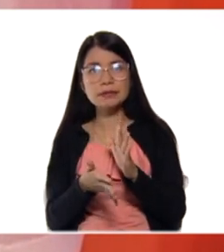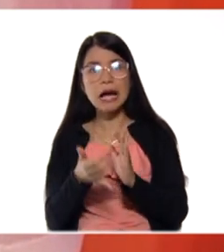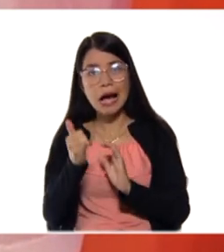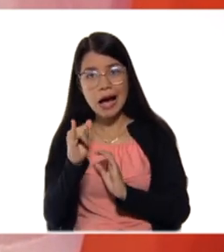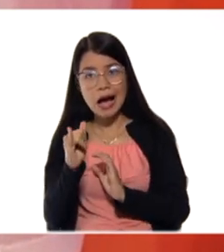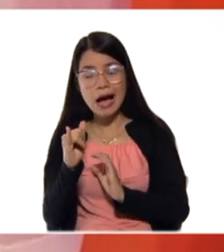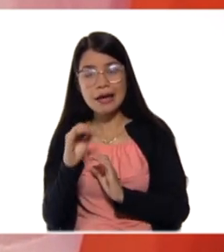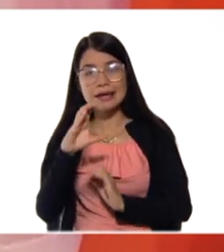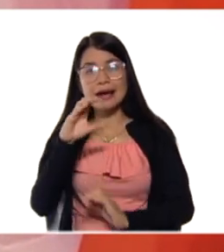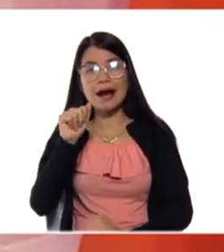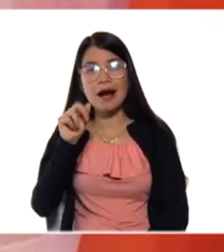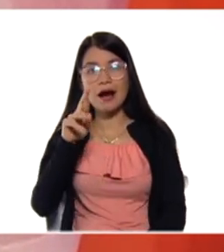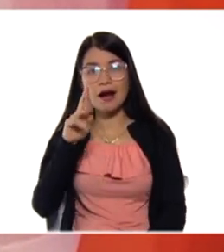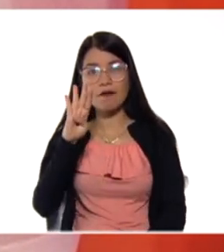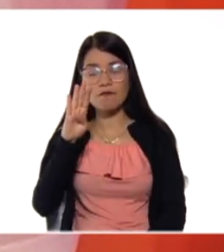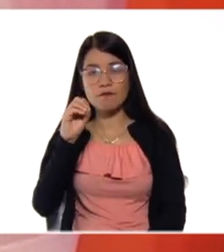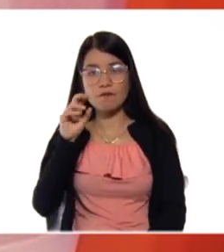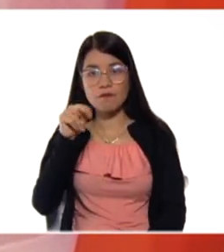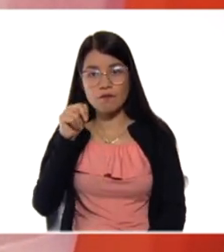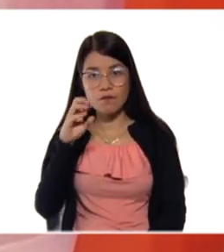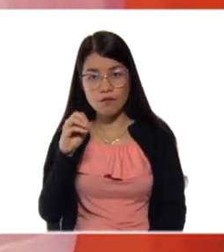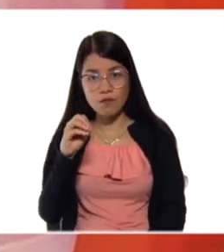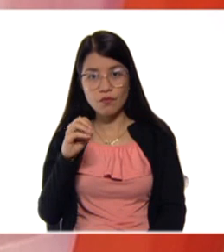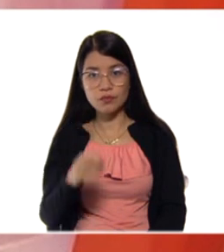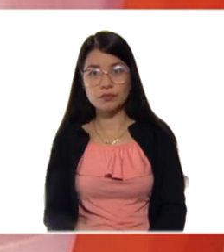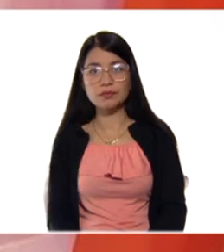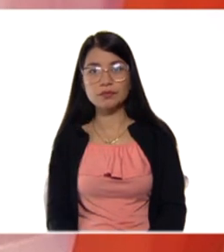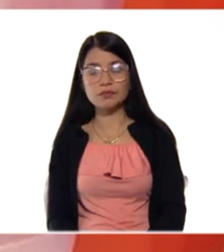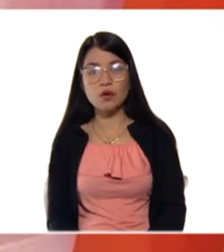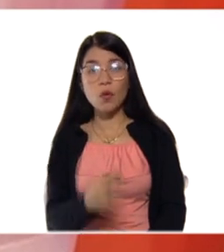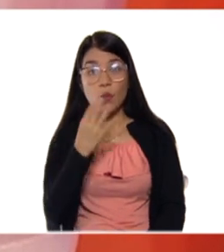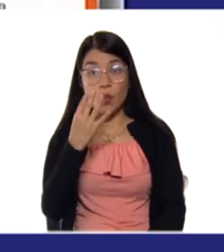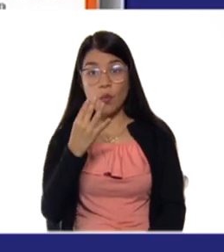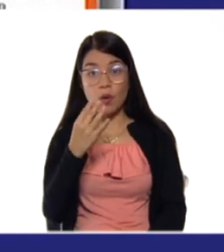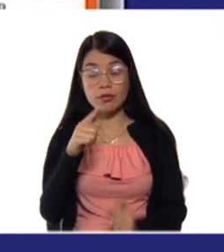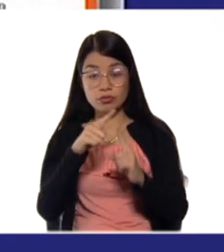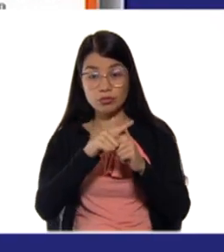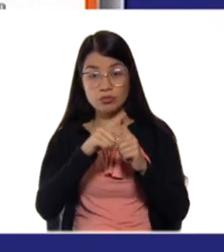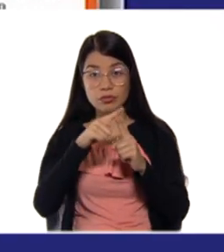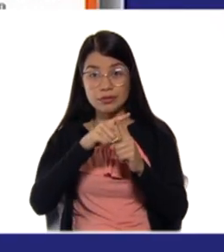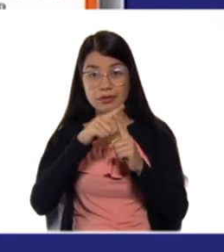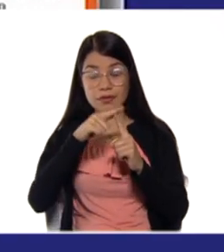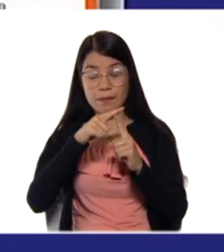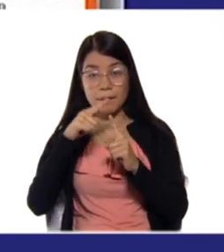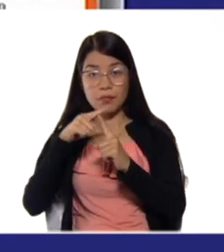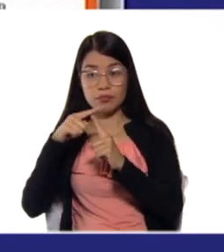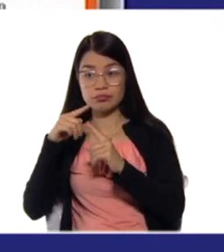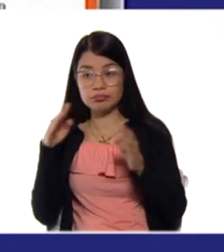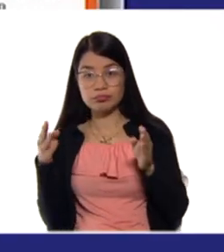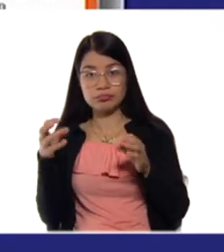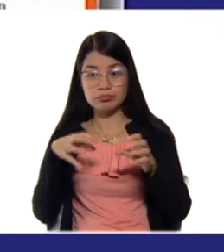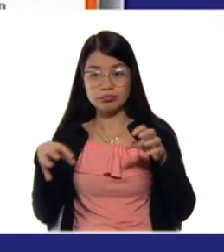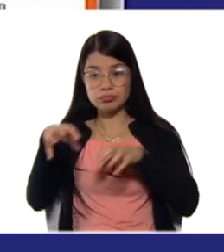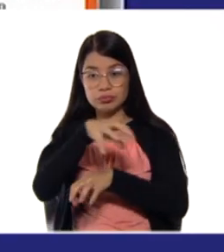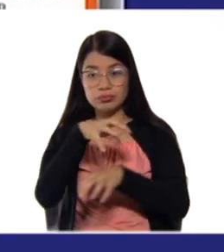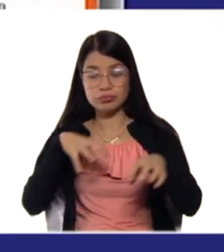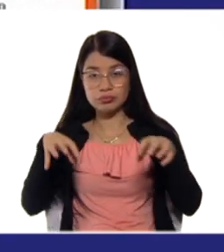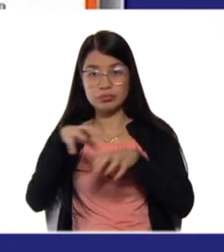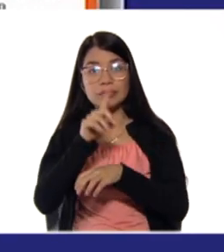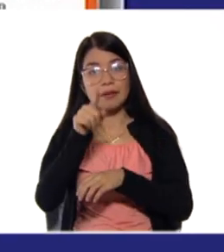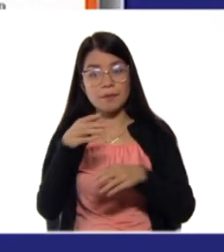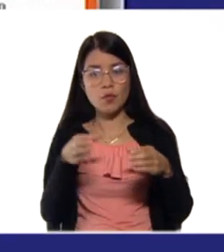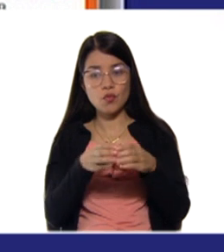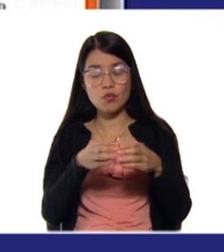carbono con los cuatro sustituyentes, un grupo funcional y le voy a agregar